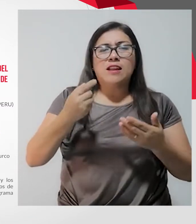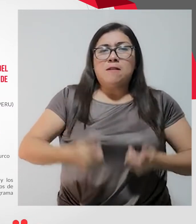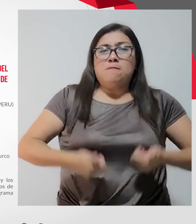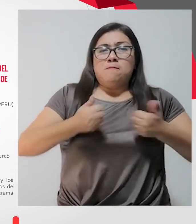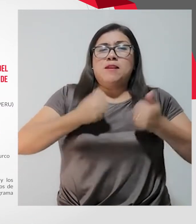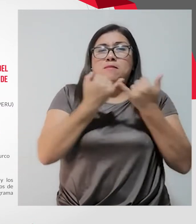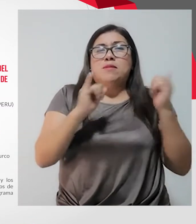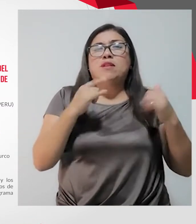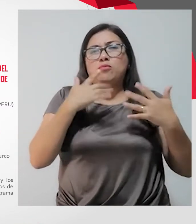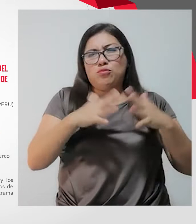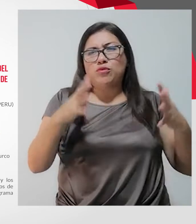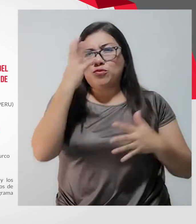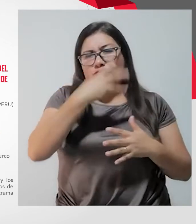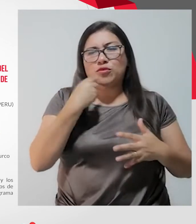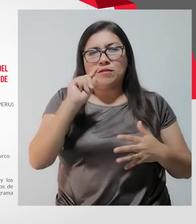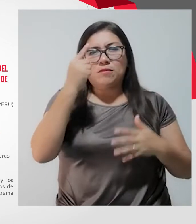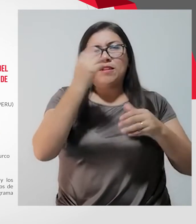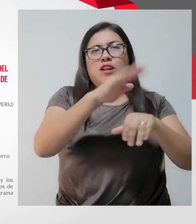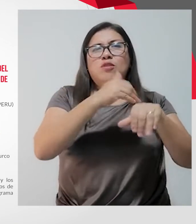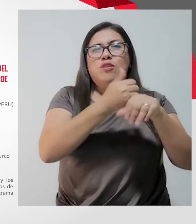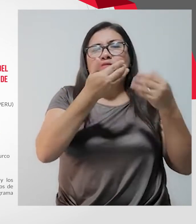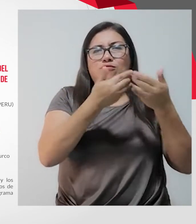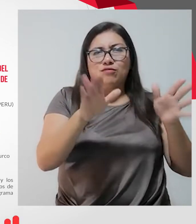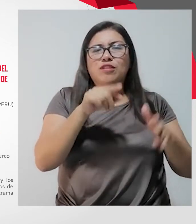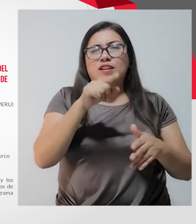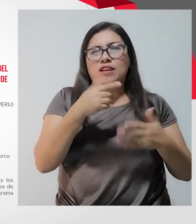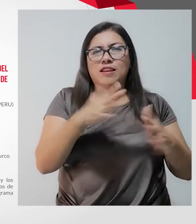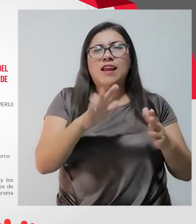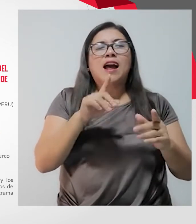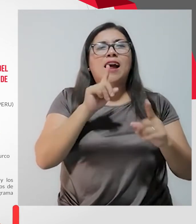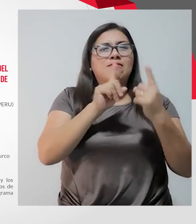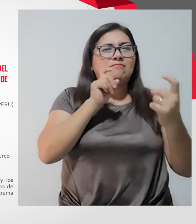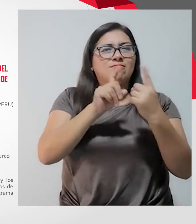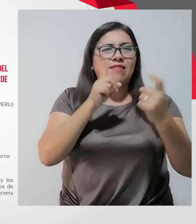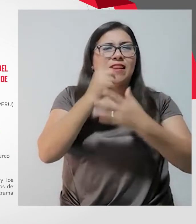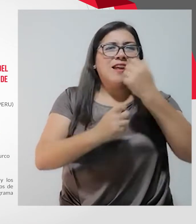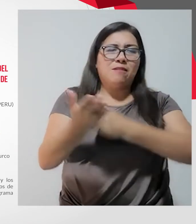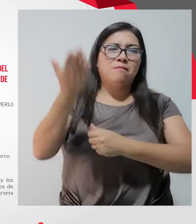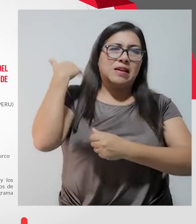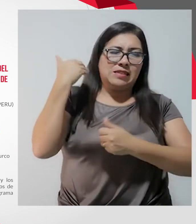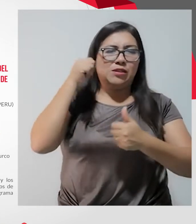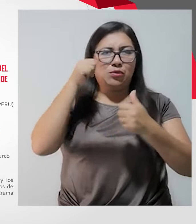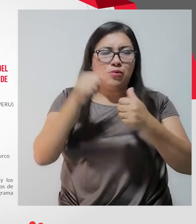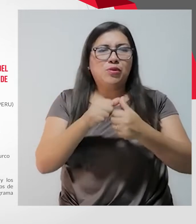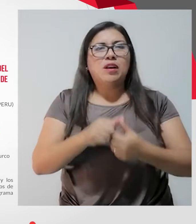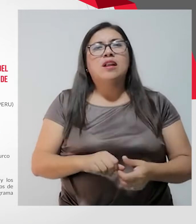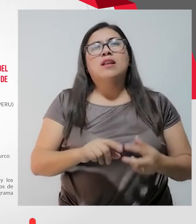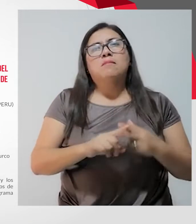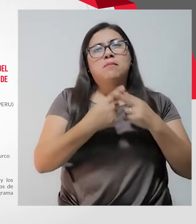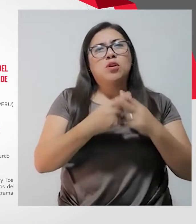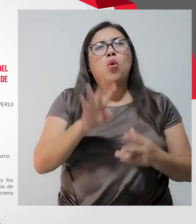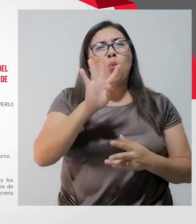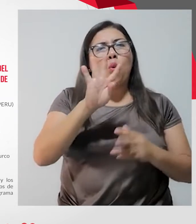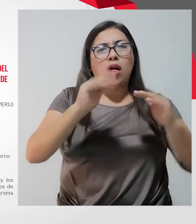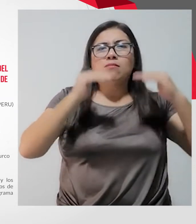nosotros inauguramos el primer departamento de vida independiente, al cual ustedes hicieron un reportaje el año pasado. Así por supuesto. Se inauguró con cuatro